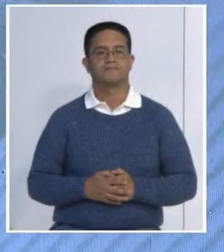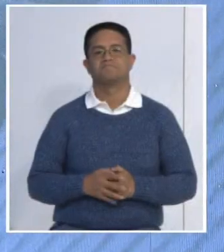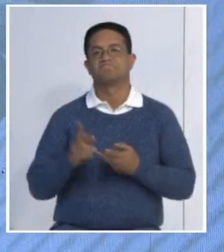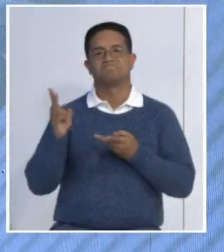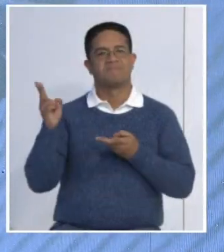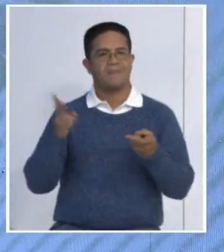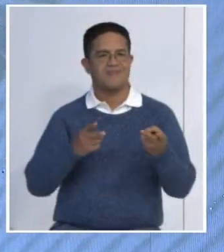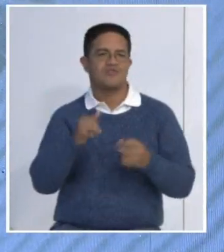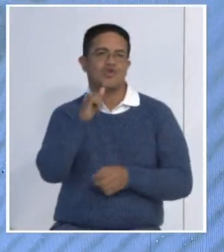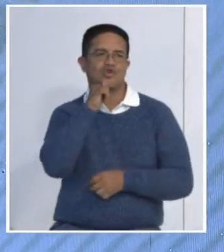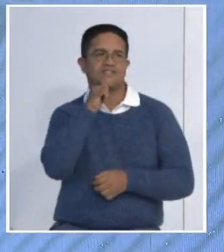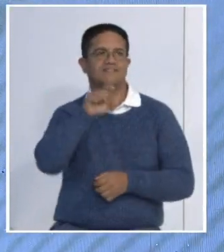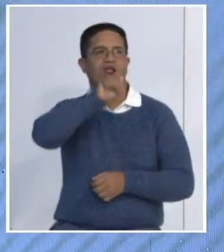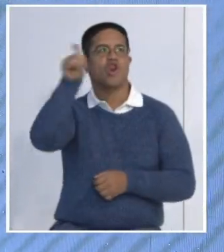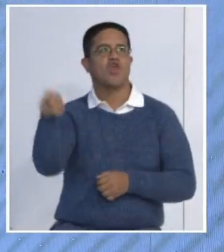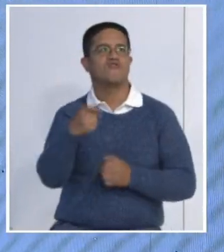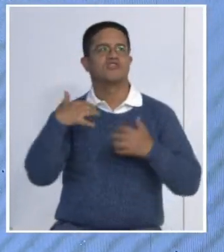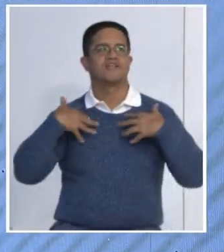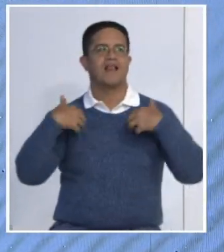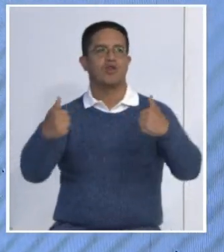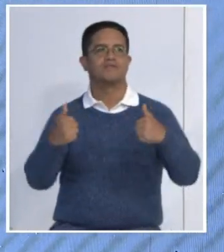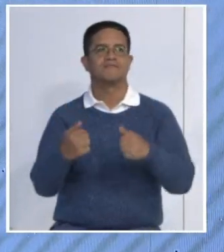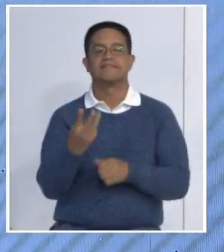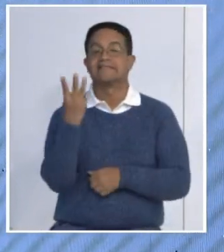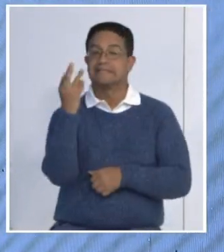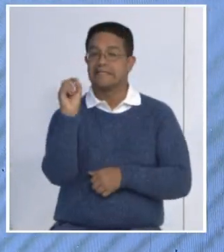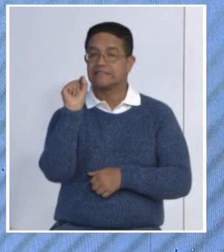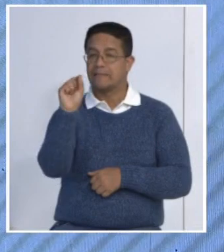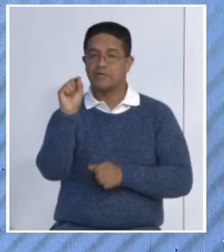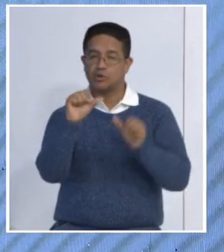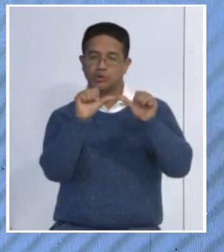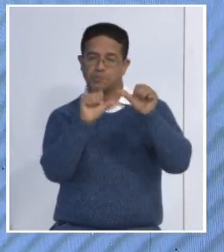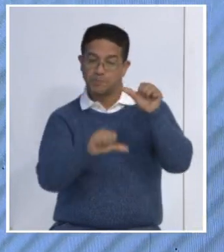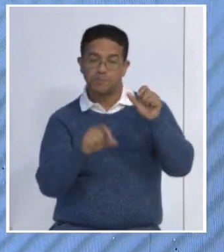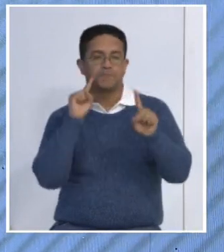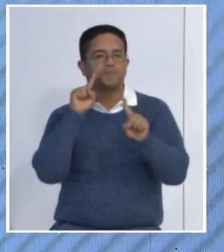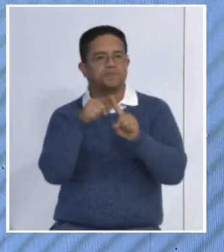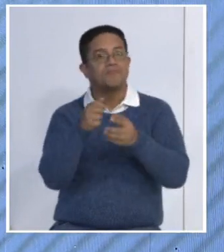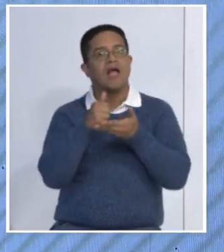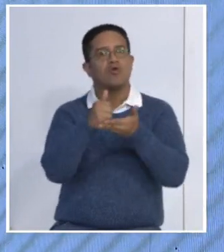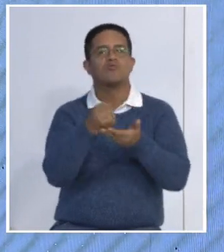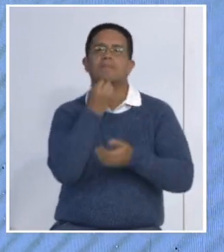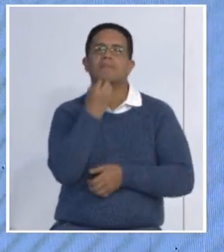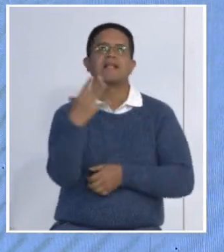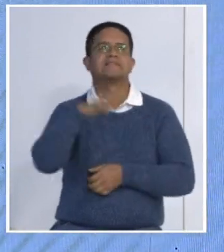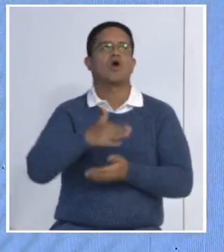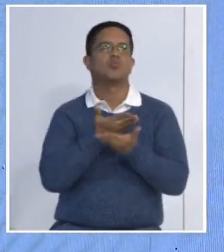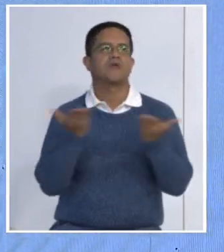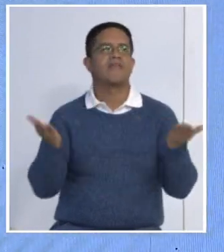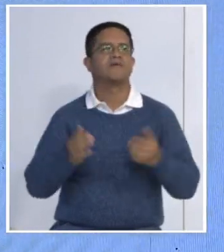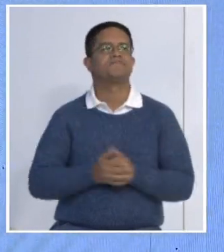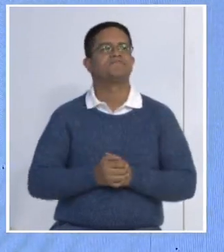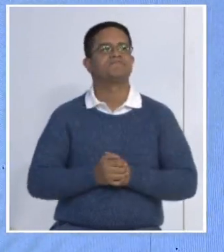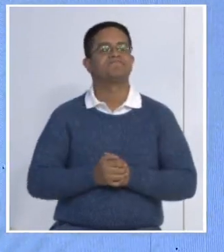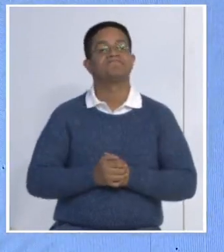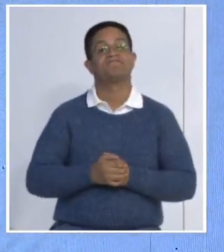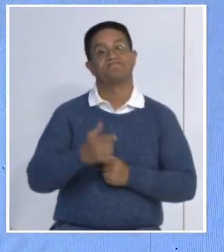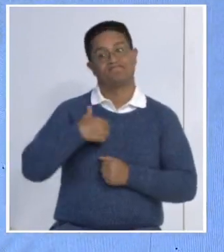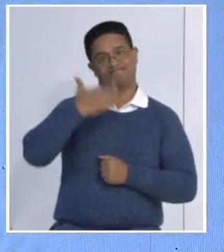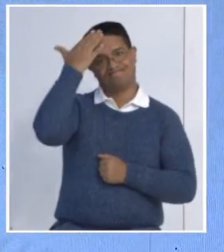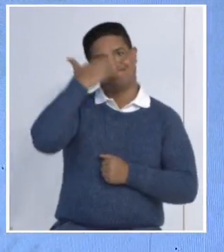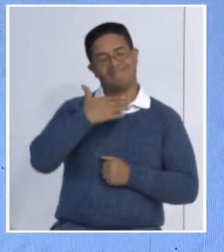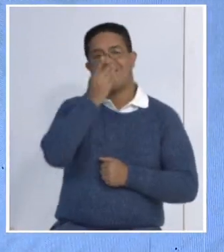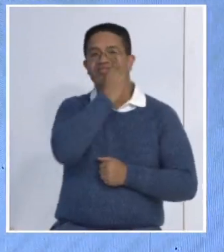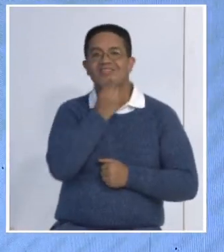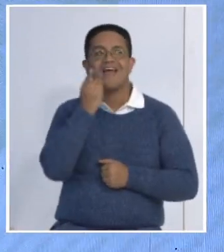Bienvenidos a Noticias Círculo de Bovisión Salud, 30 minutos dedicado para el bienestar de toda la familia. Les saluda como siempre Daniela J. Salas en nombre